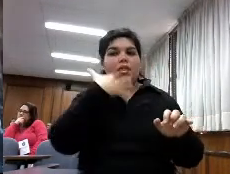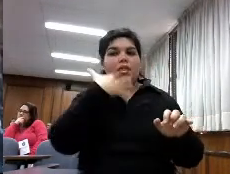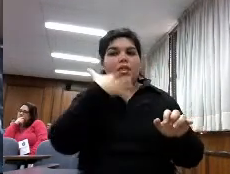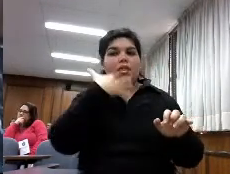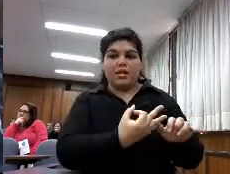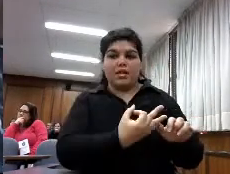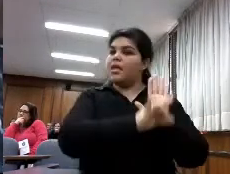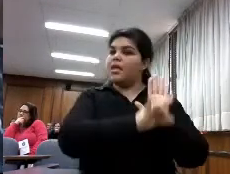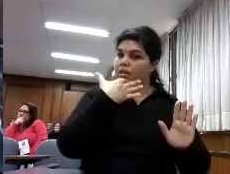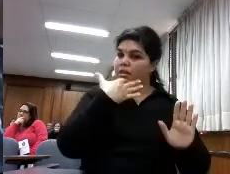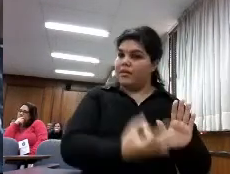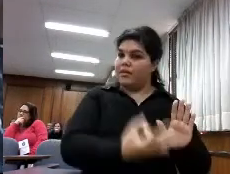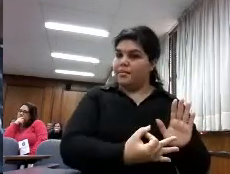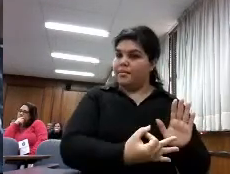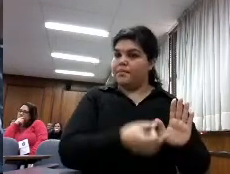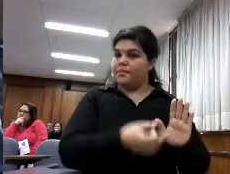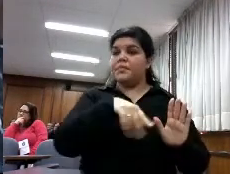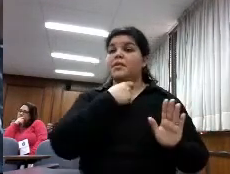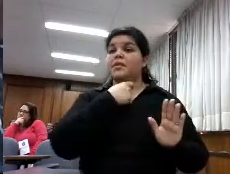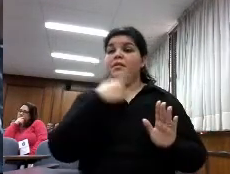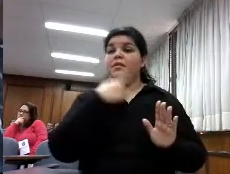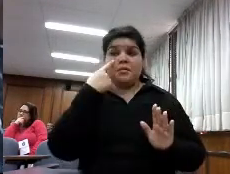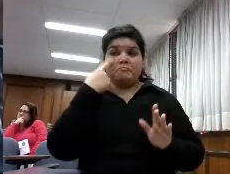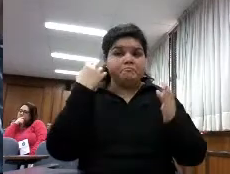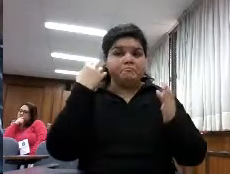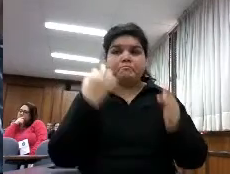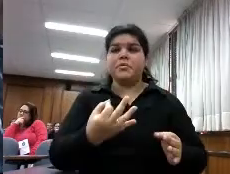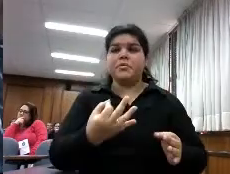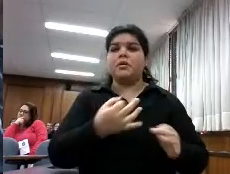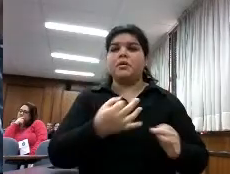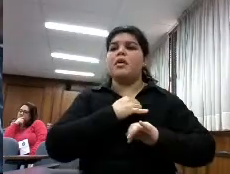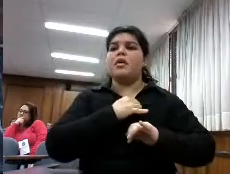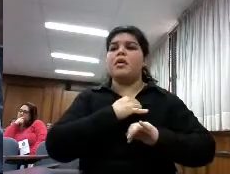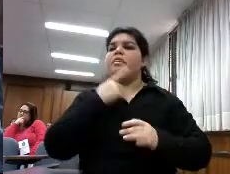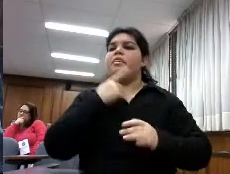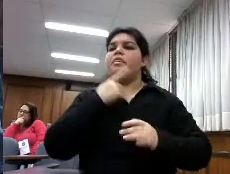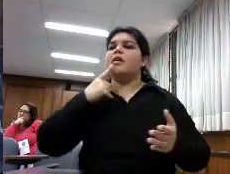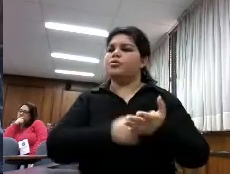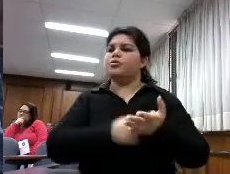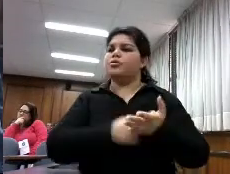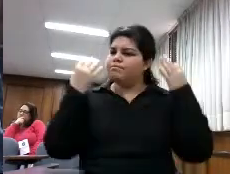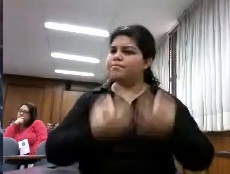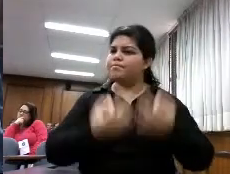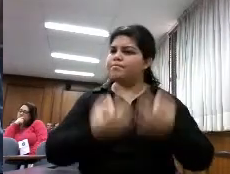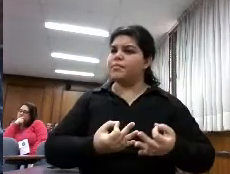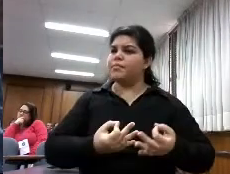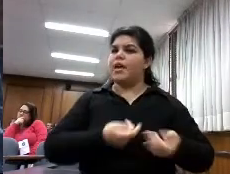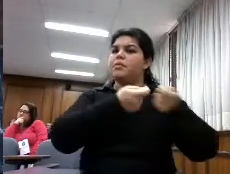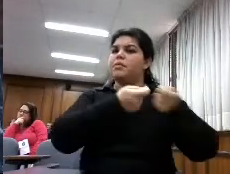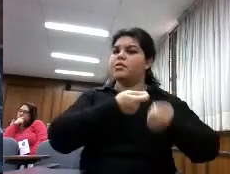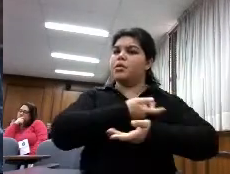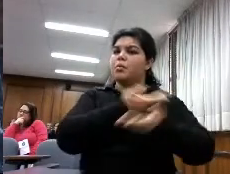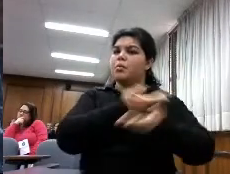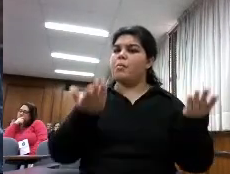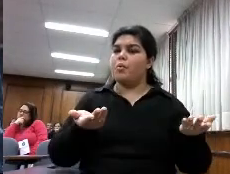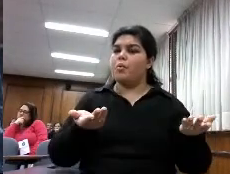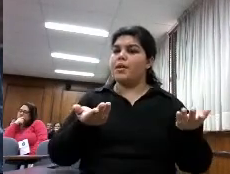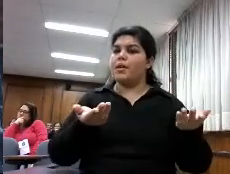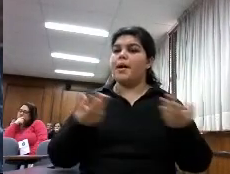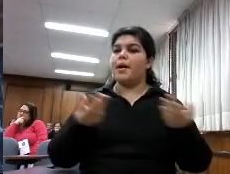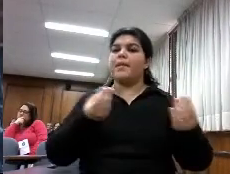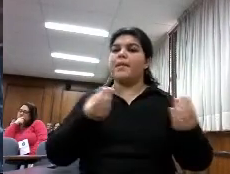saber con esta encuesta para poder tomar decisiones informadas por parte de las administraciones públicas para desarrollar políticas